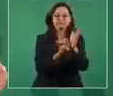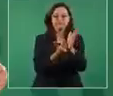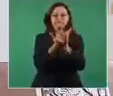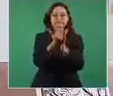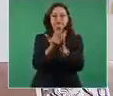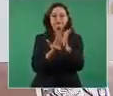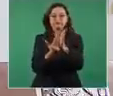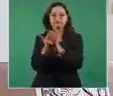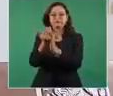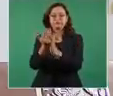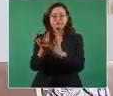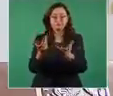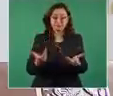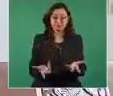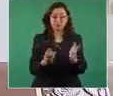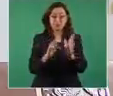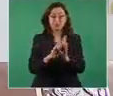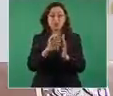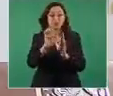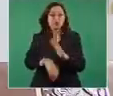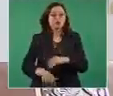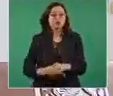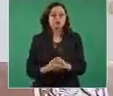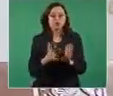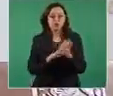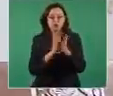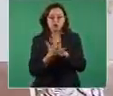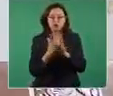ha aumentado el precio de la tortilla,